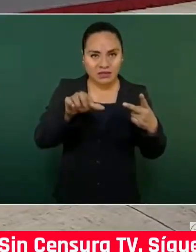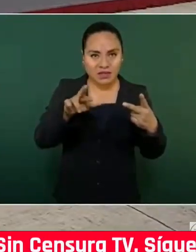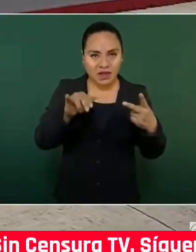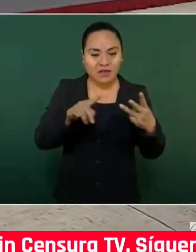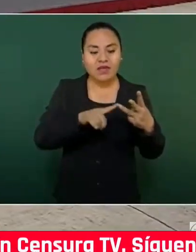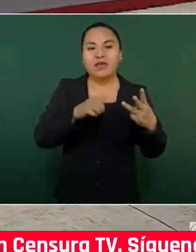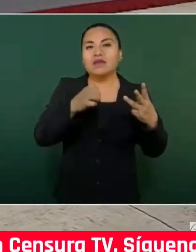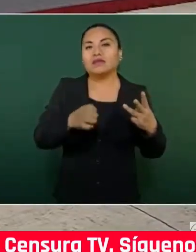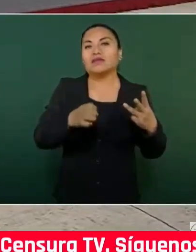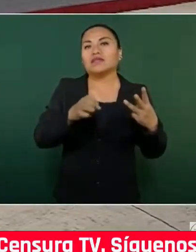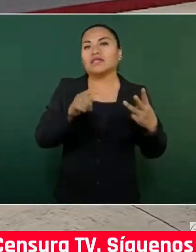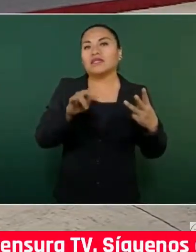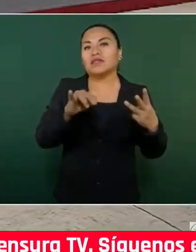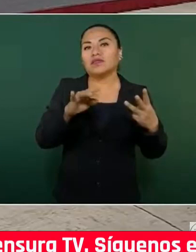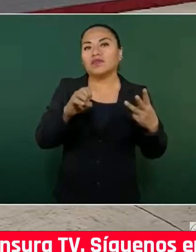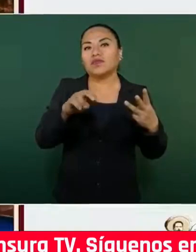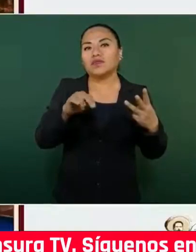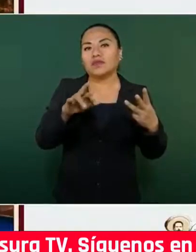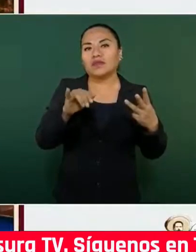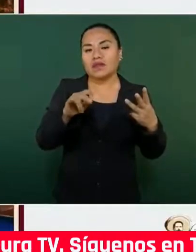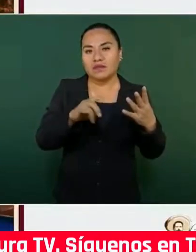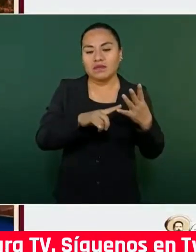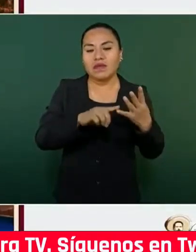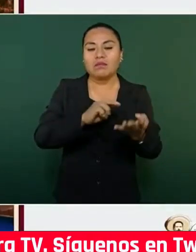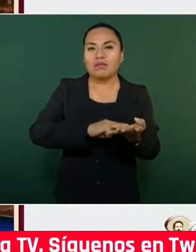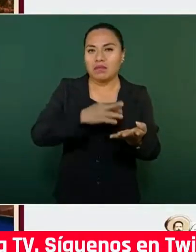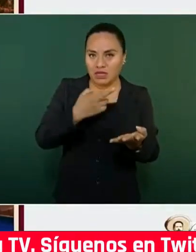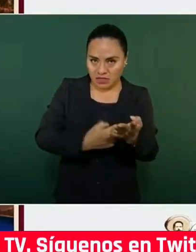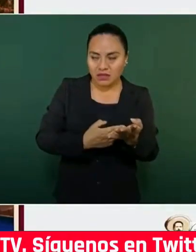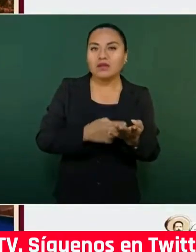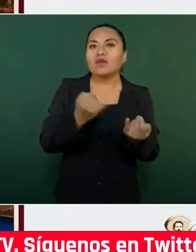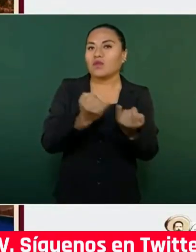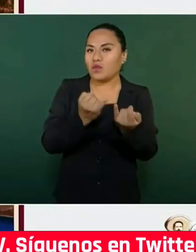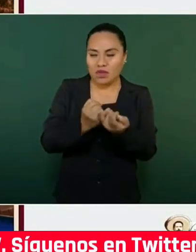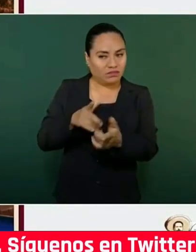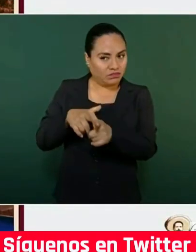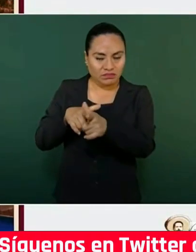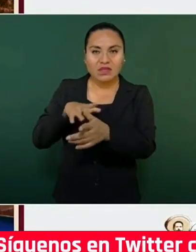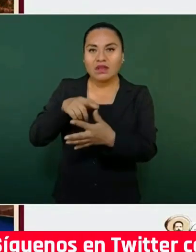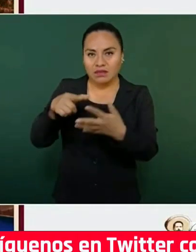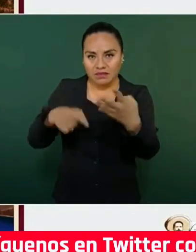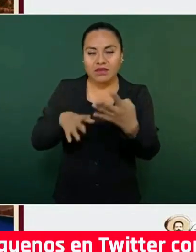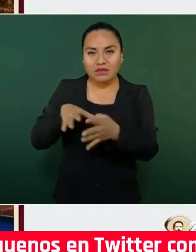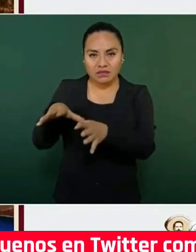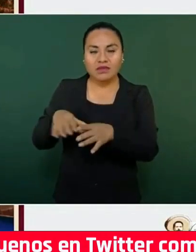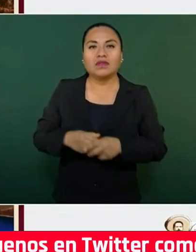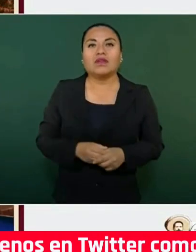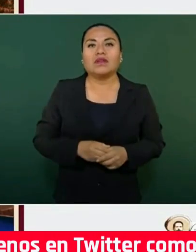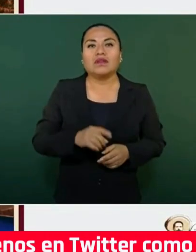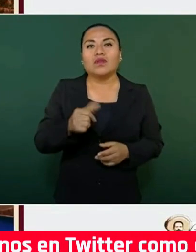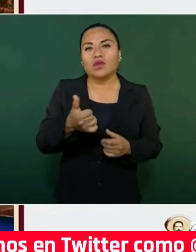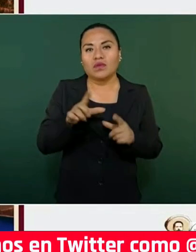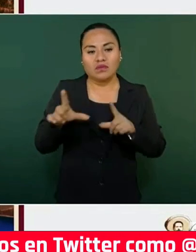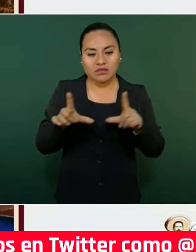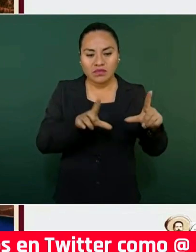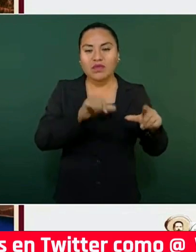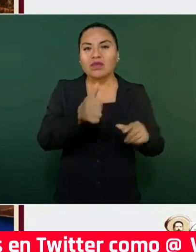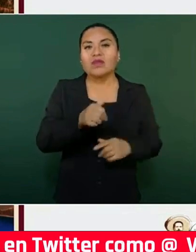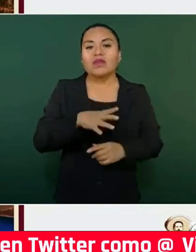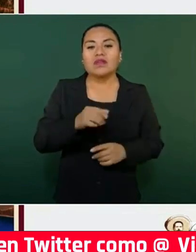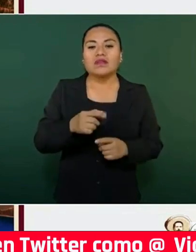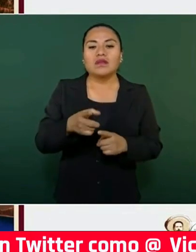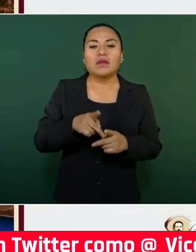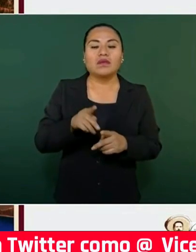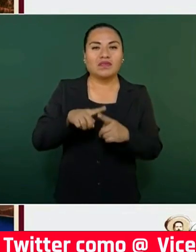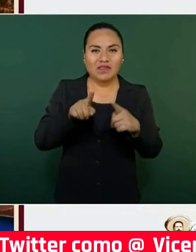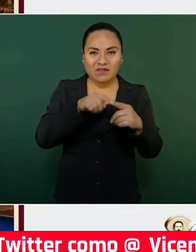Estación Sarabia y en Matías Romero también vamos a estar por ahí. La que sigue, por favor. Desde luego también en el Zarzal, Moguñé